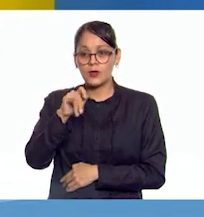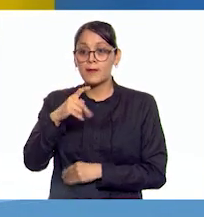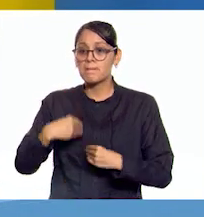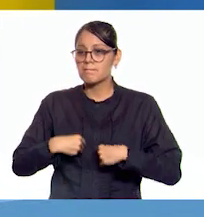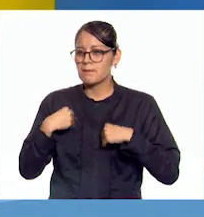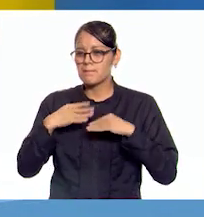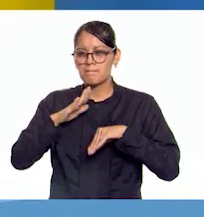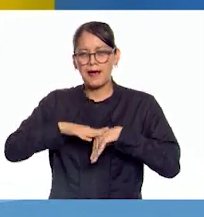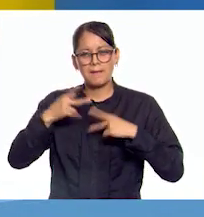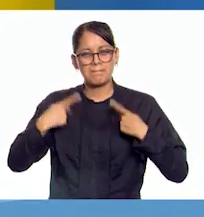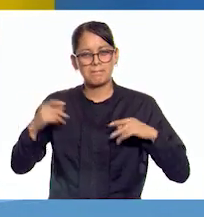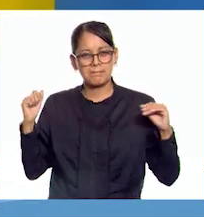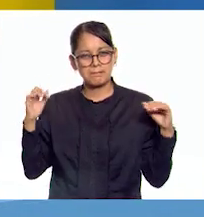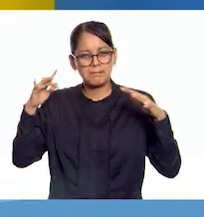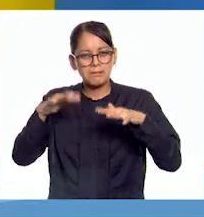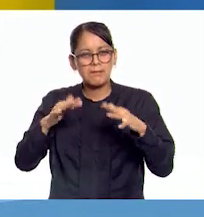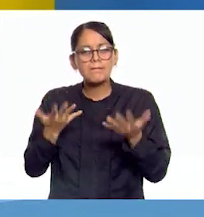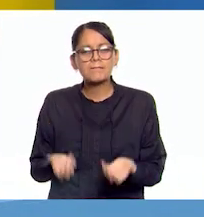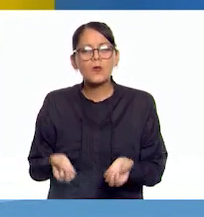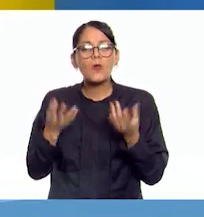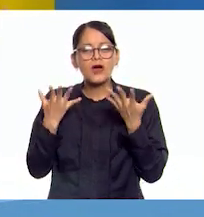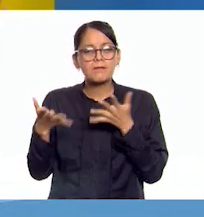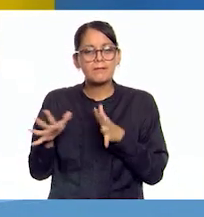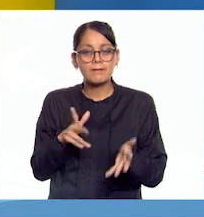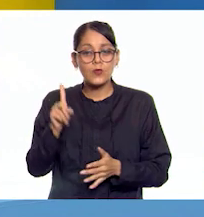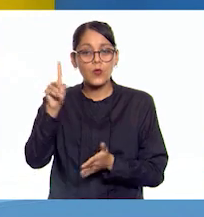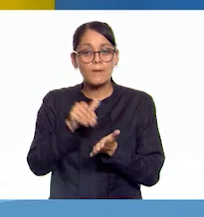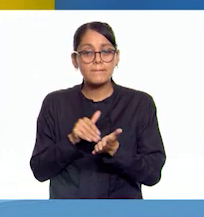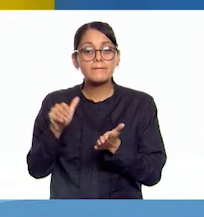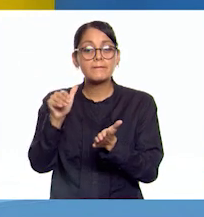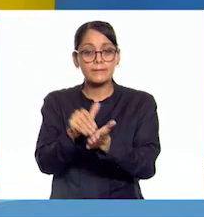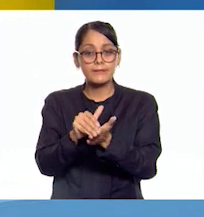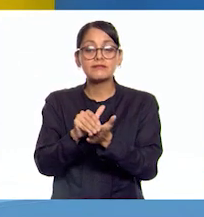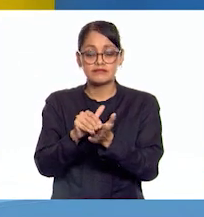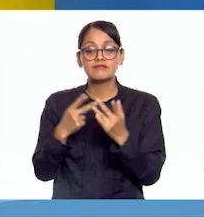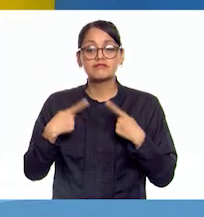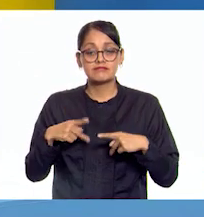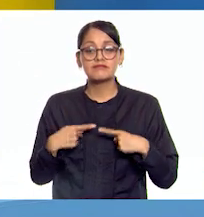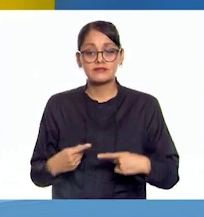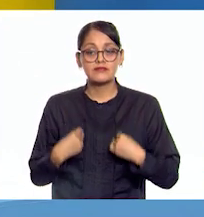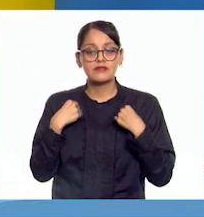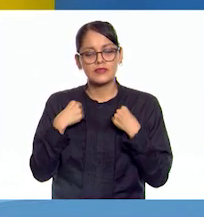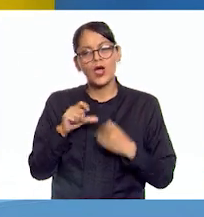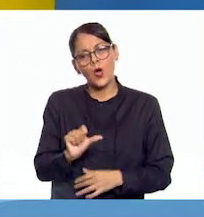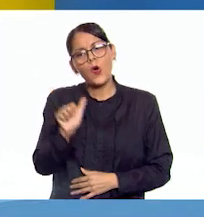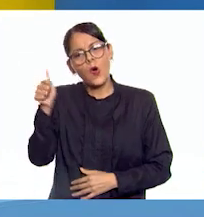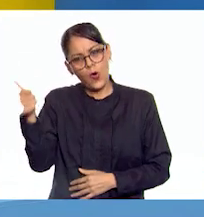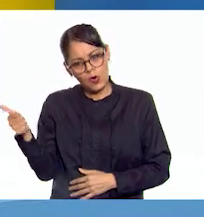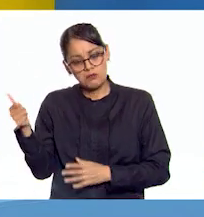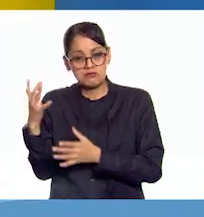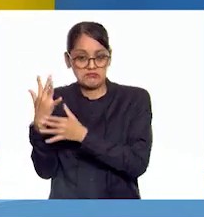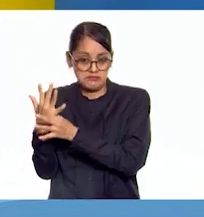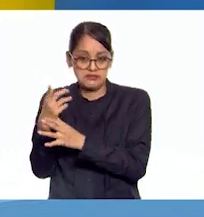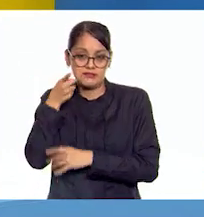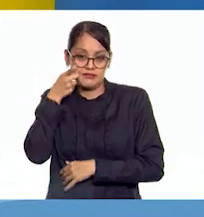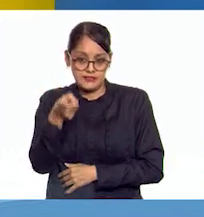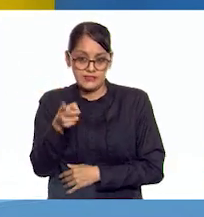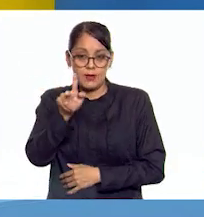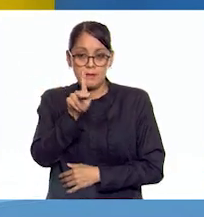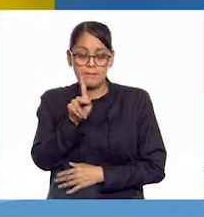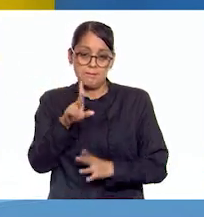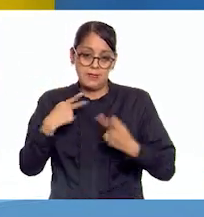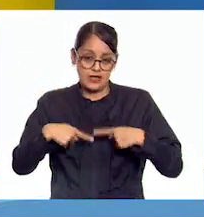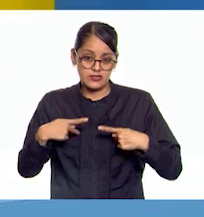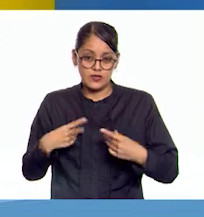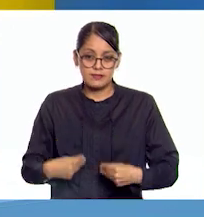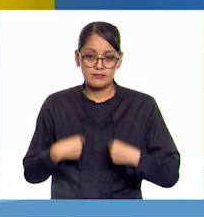dicen que llegó a tener una población de un millón de habitantes. Otros, en cambio, afirman que su población osciló